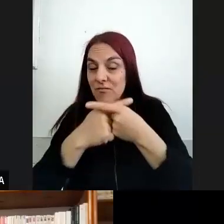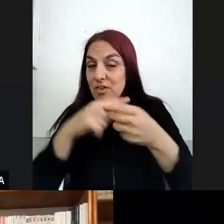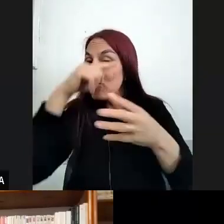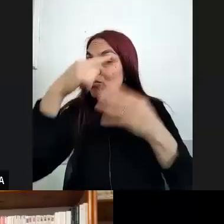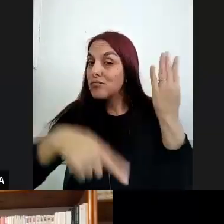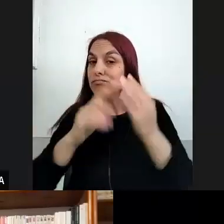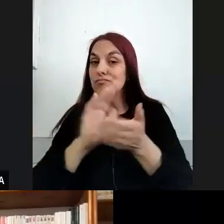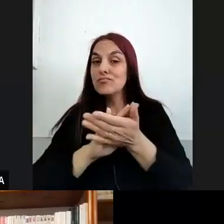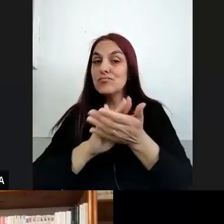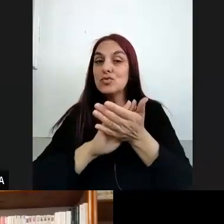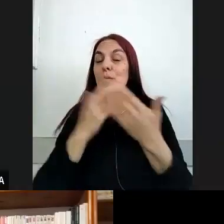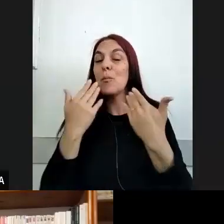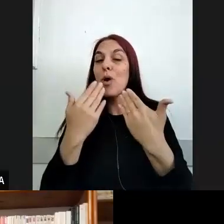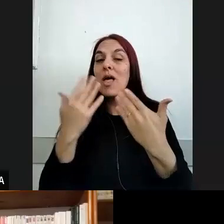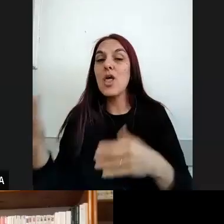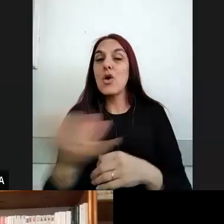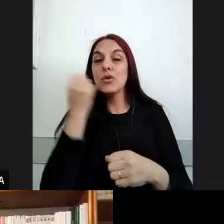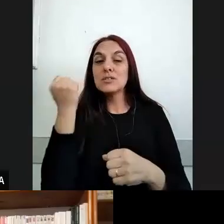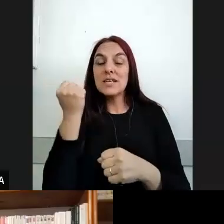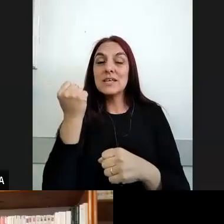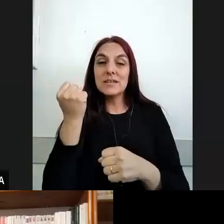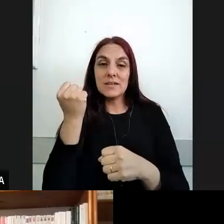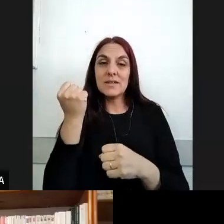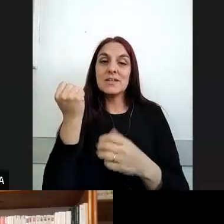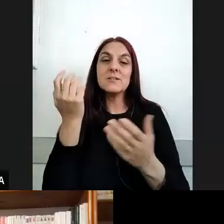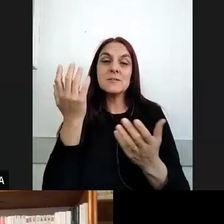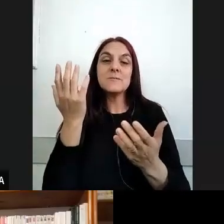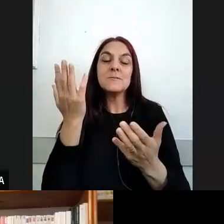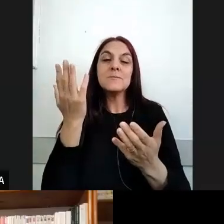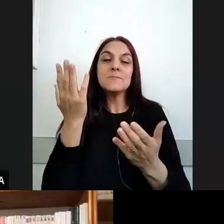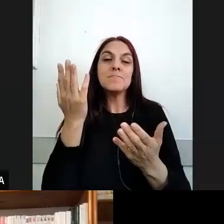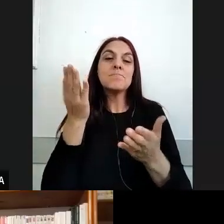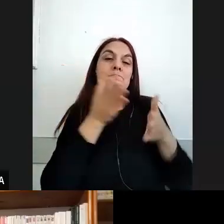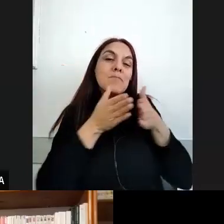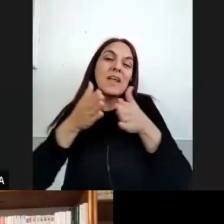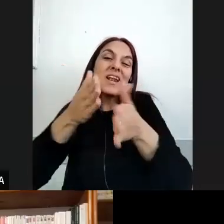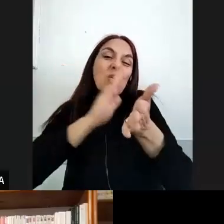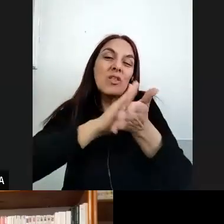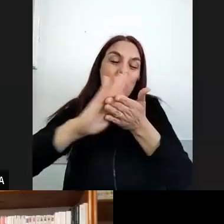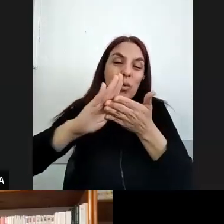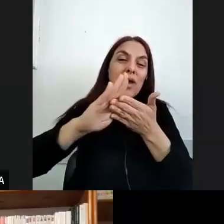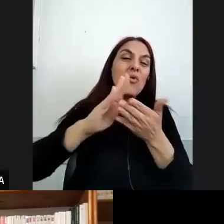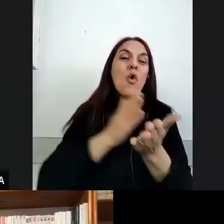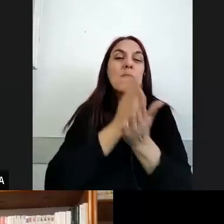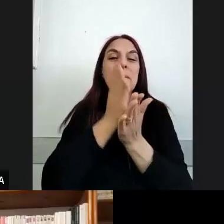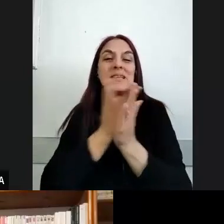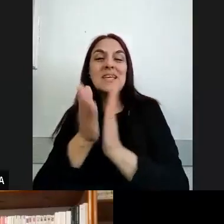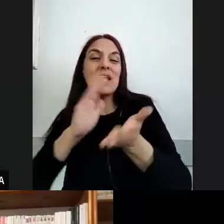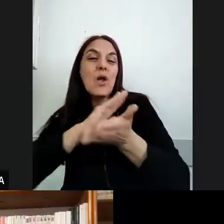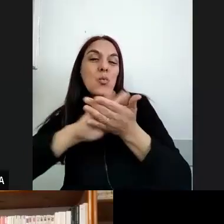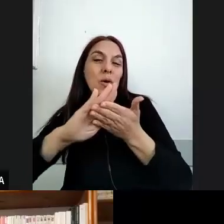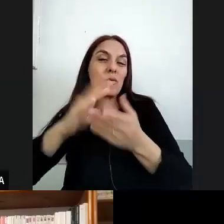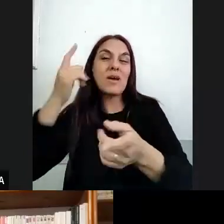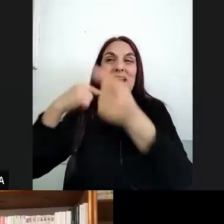obtener digamos otros recorridos y otros recorridos educativos distintos a los de las generaciones